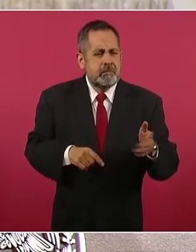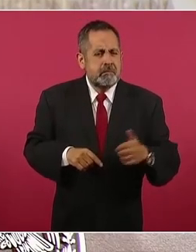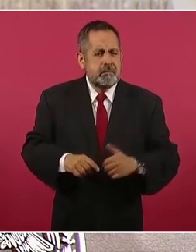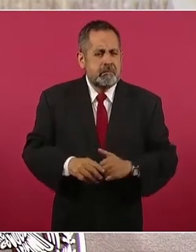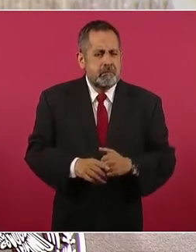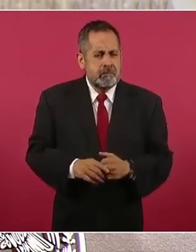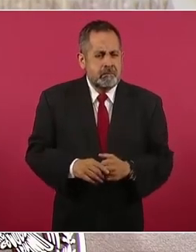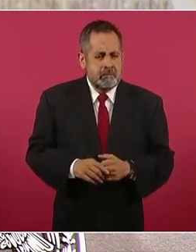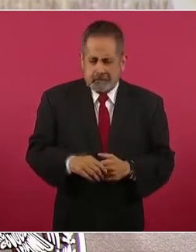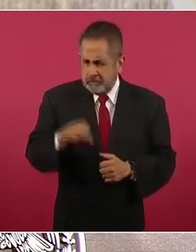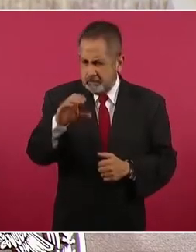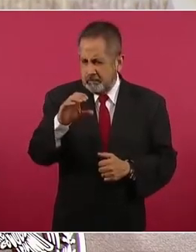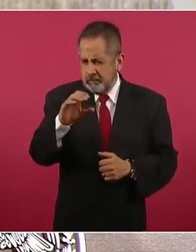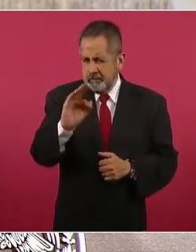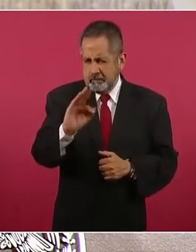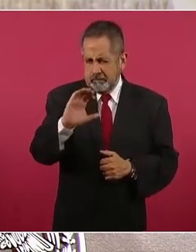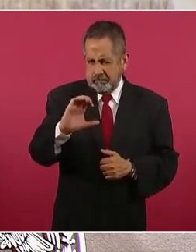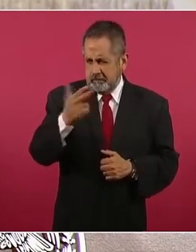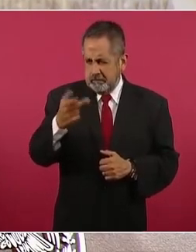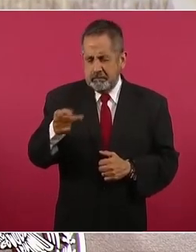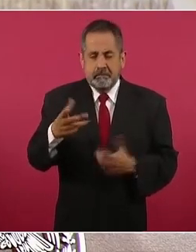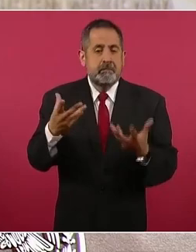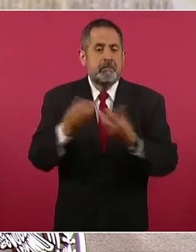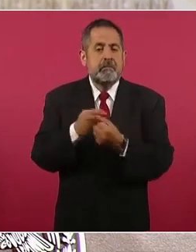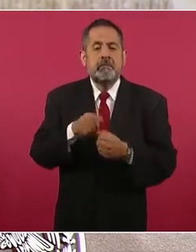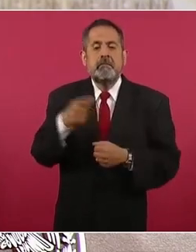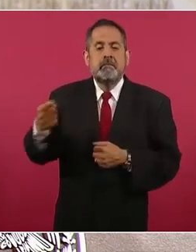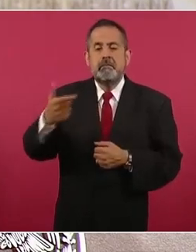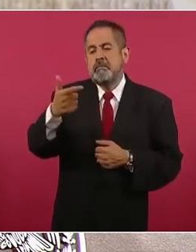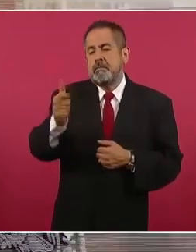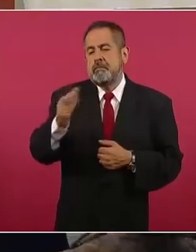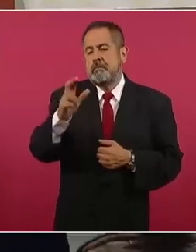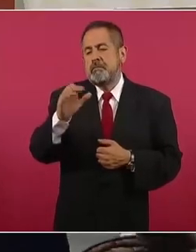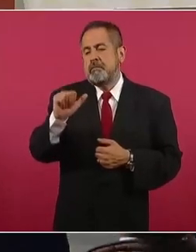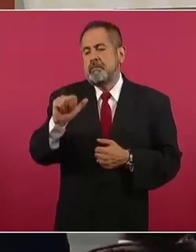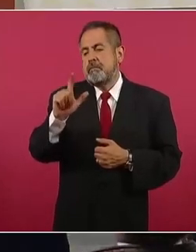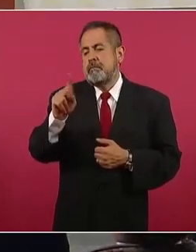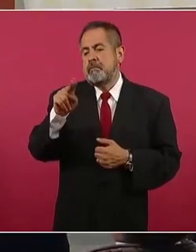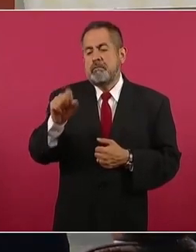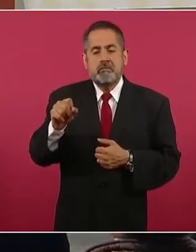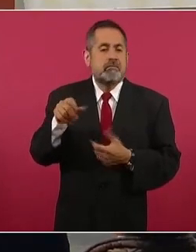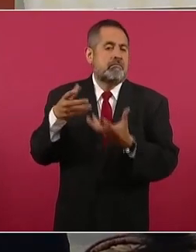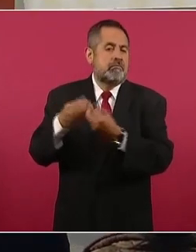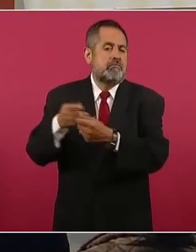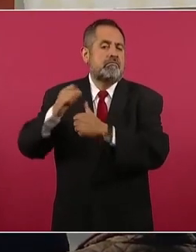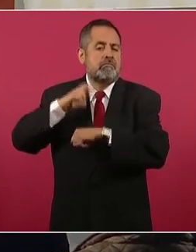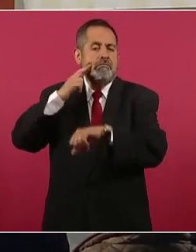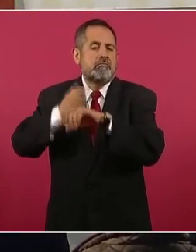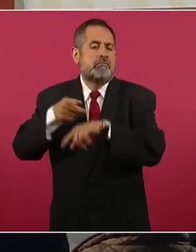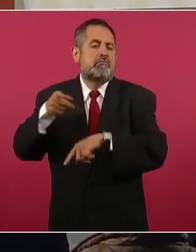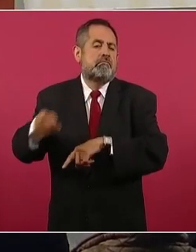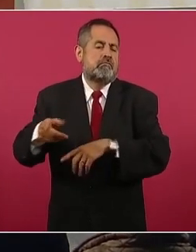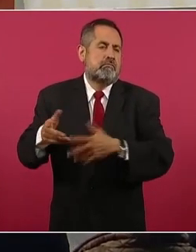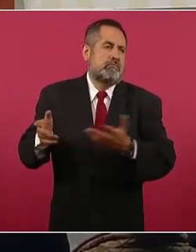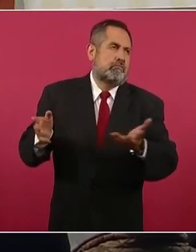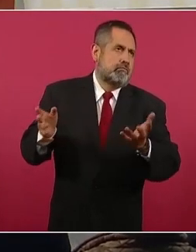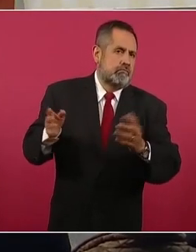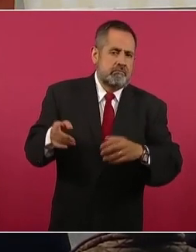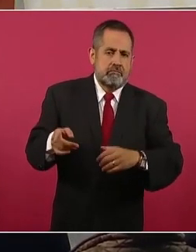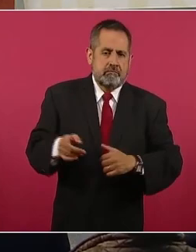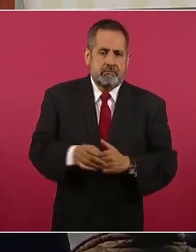Calderón. Calderón. Y estaba García Luna y